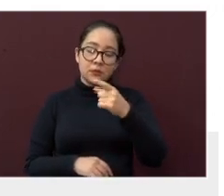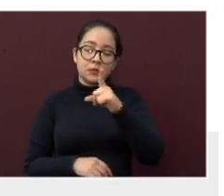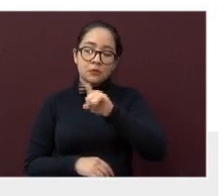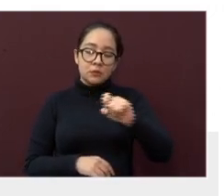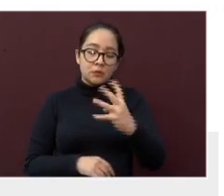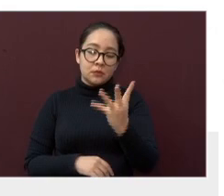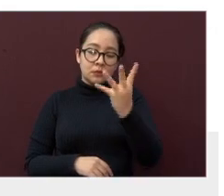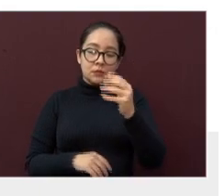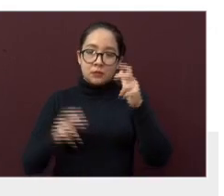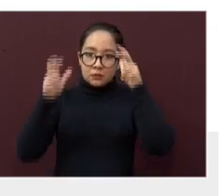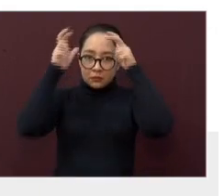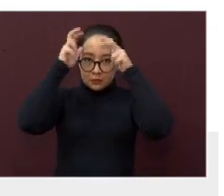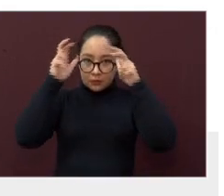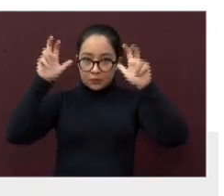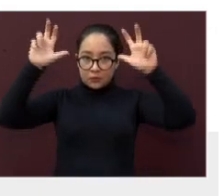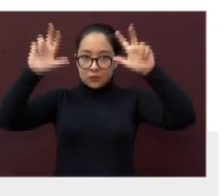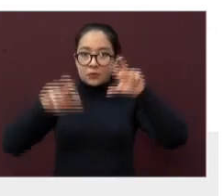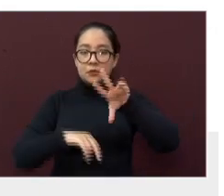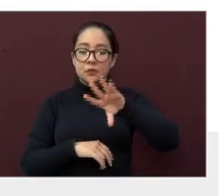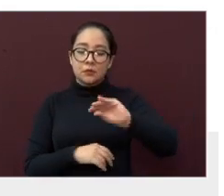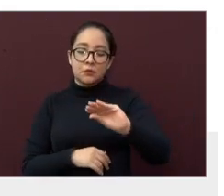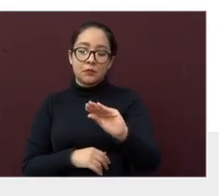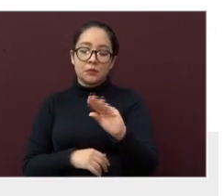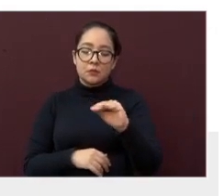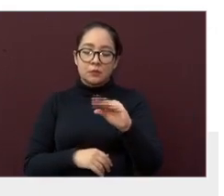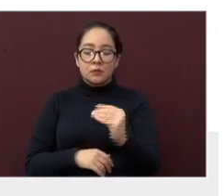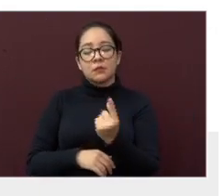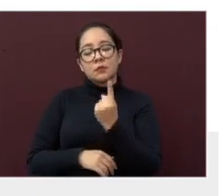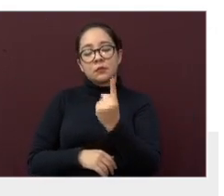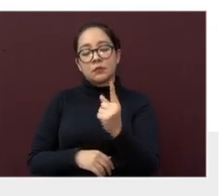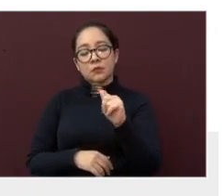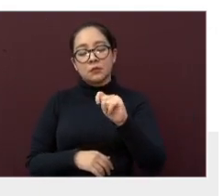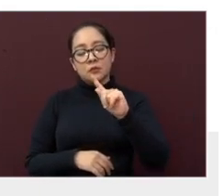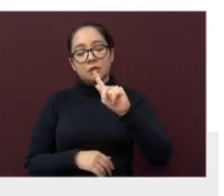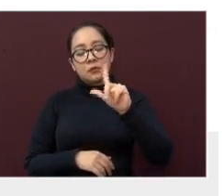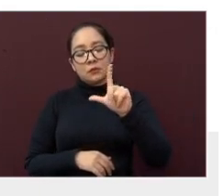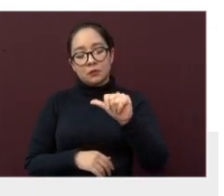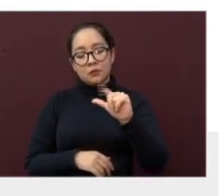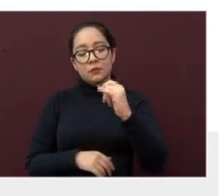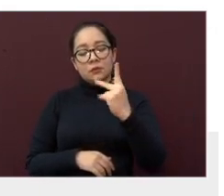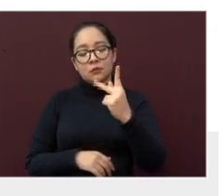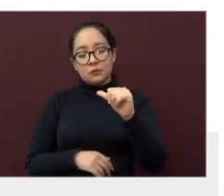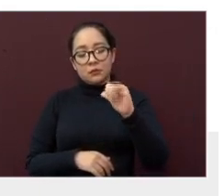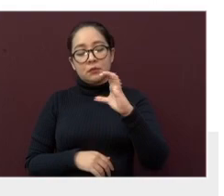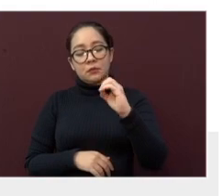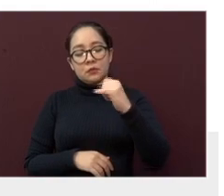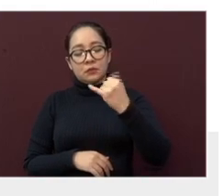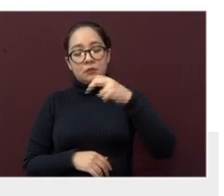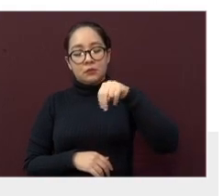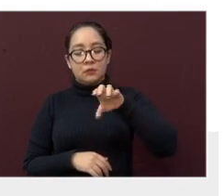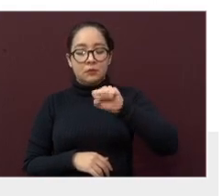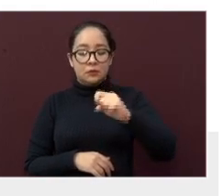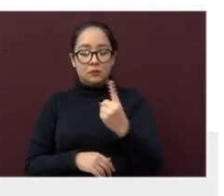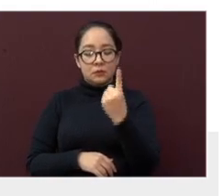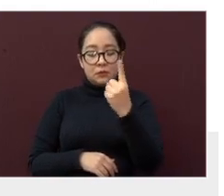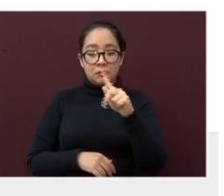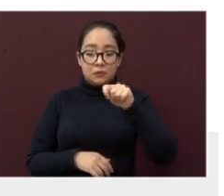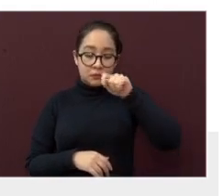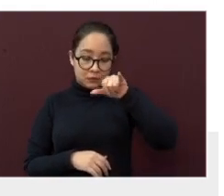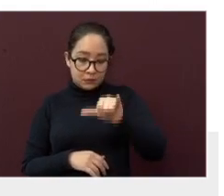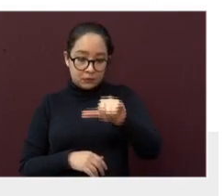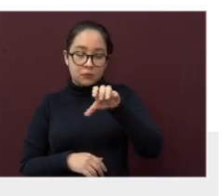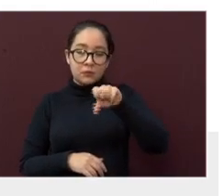Mizantla, 91. Tlapacoyan, 71. Tantoyuca, 71. El Higo,